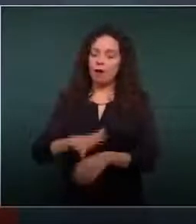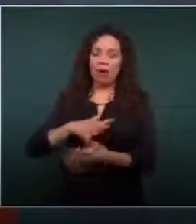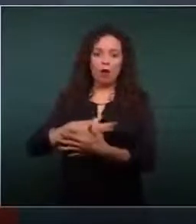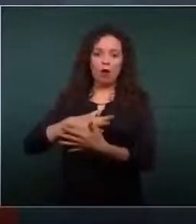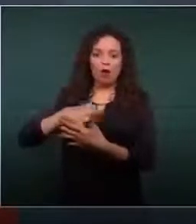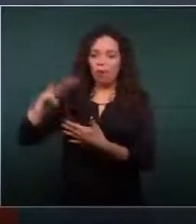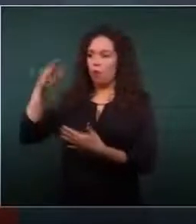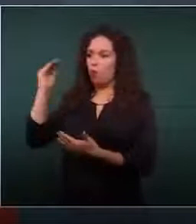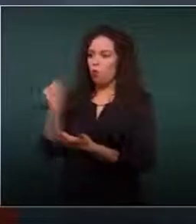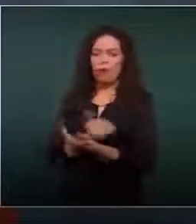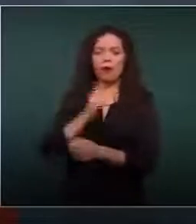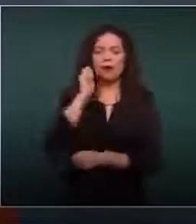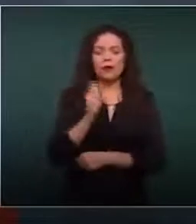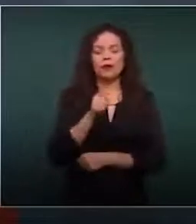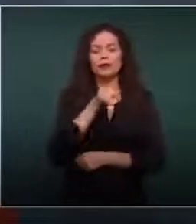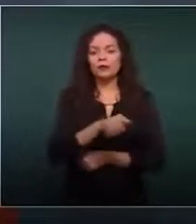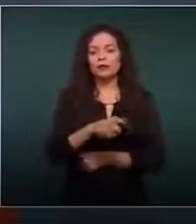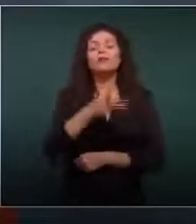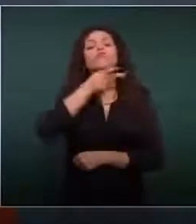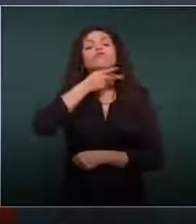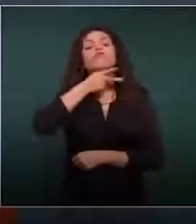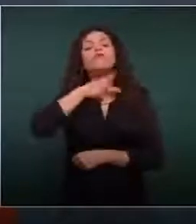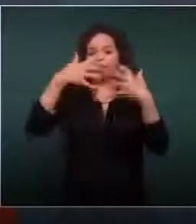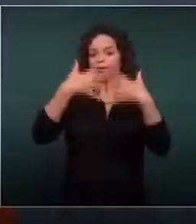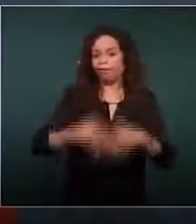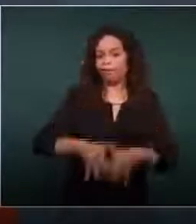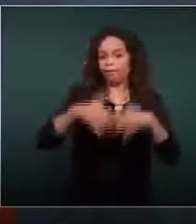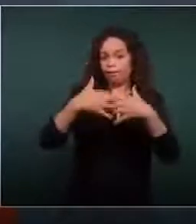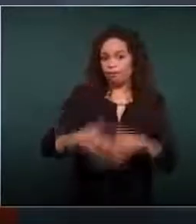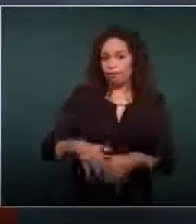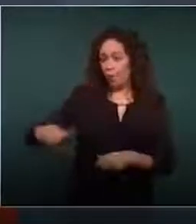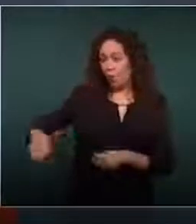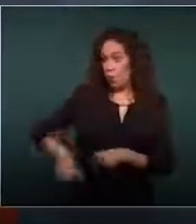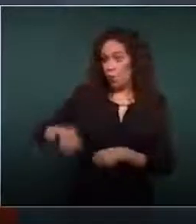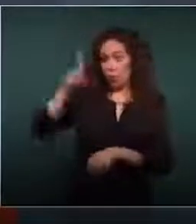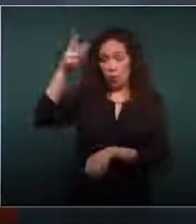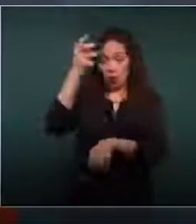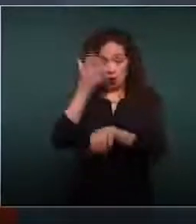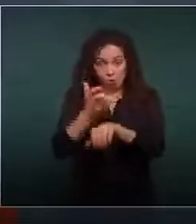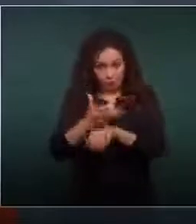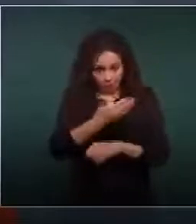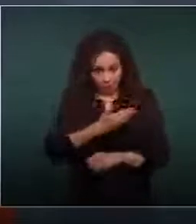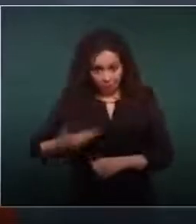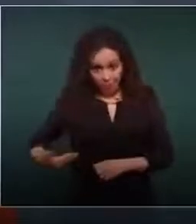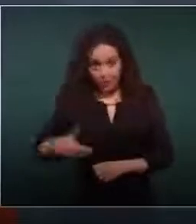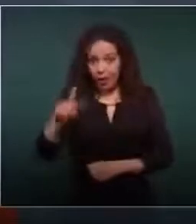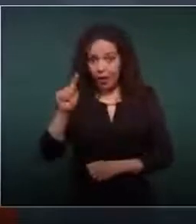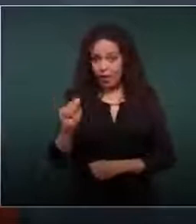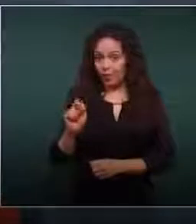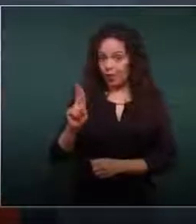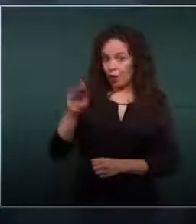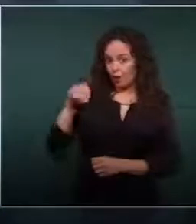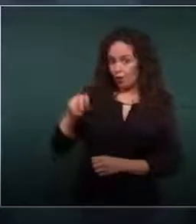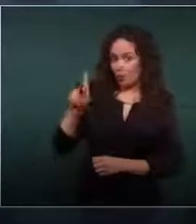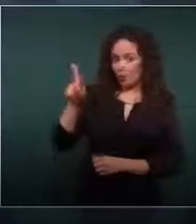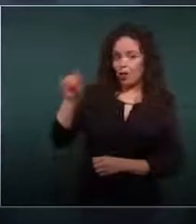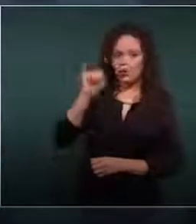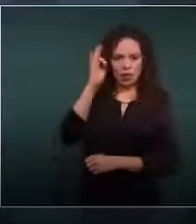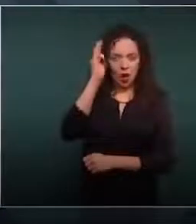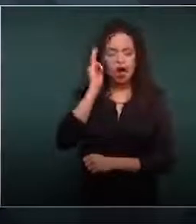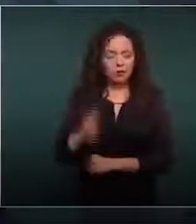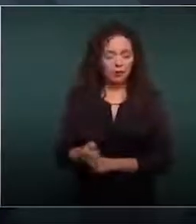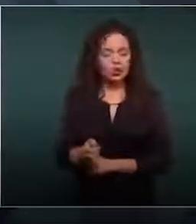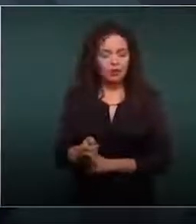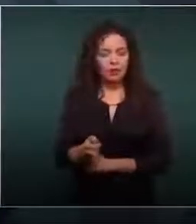el gobierno de Estados Unidos, el presidente Trump aceptó que ellos